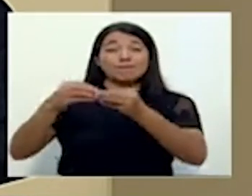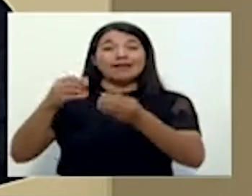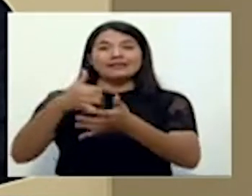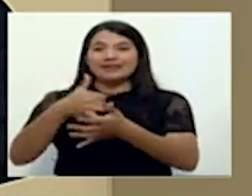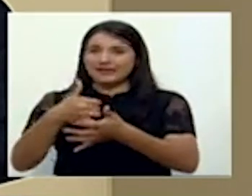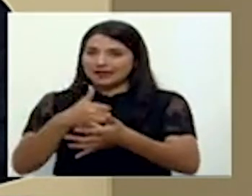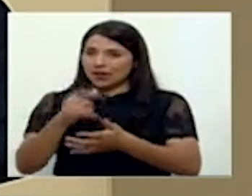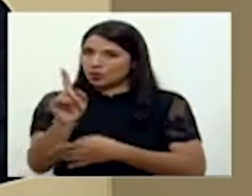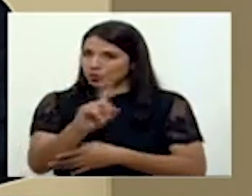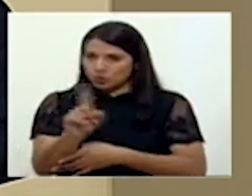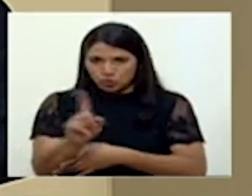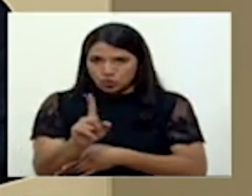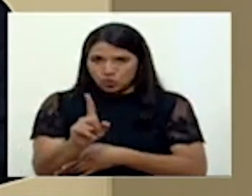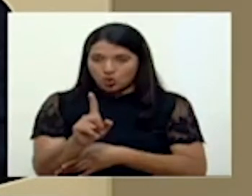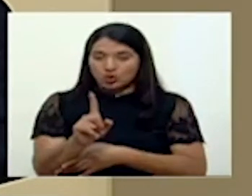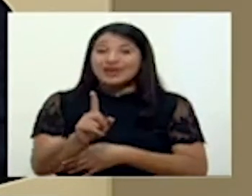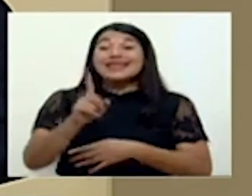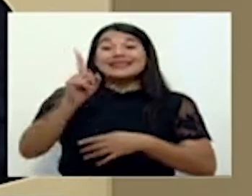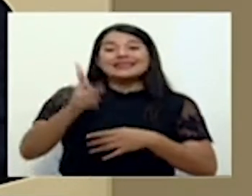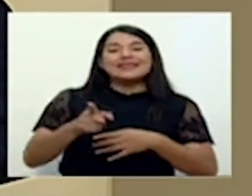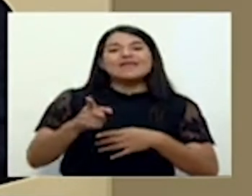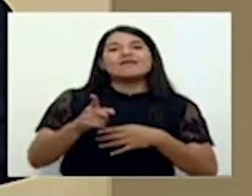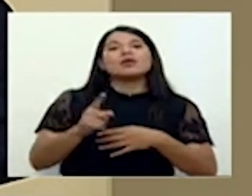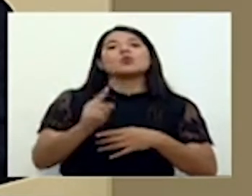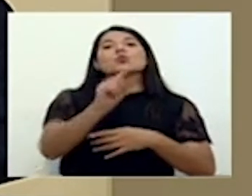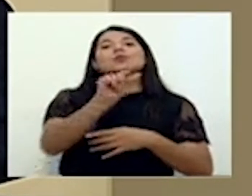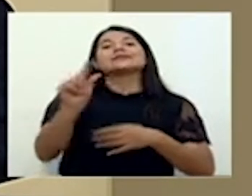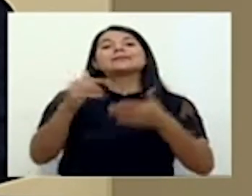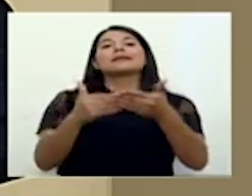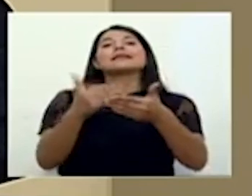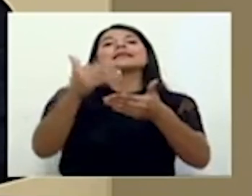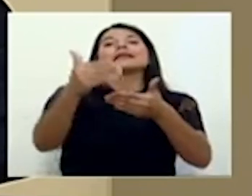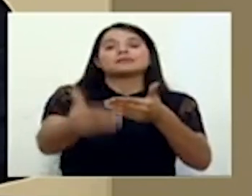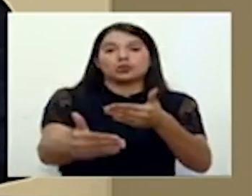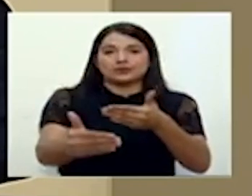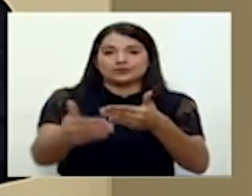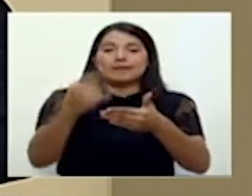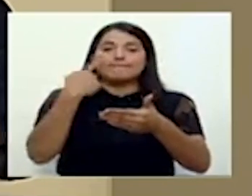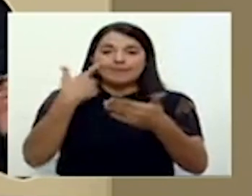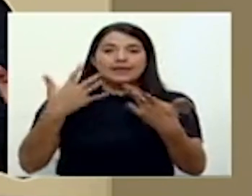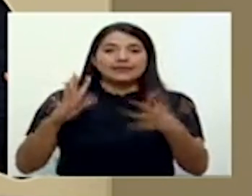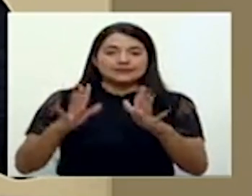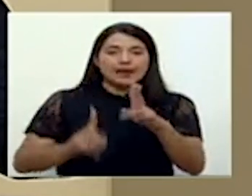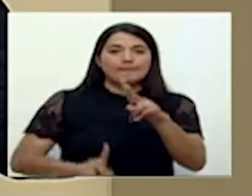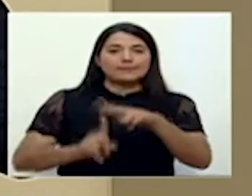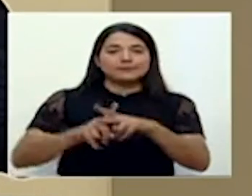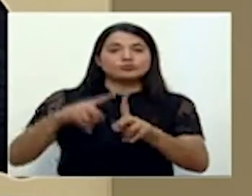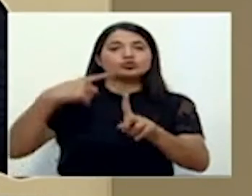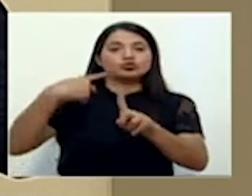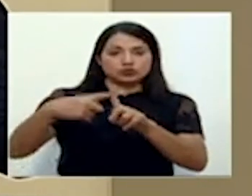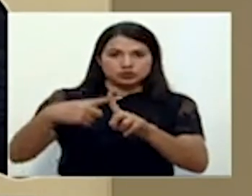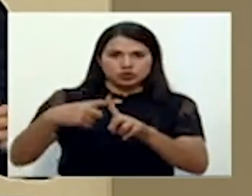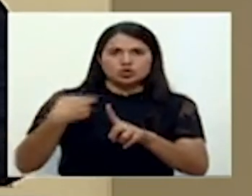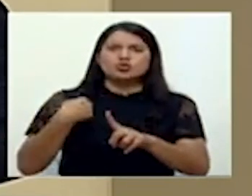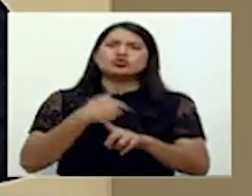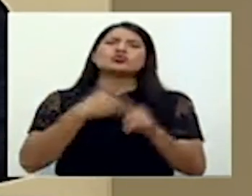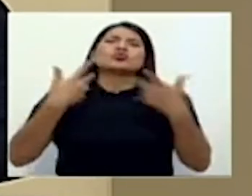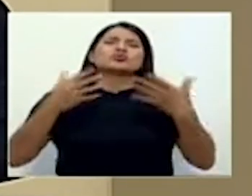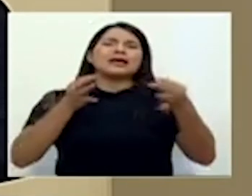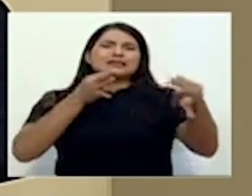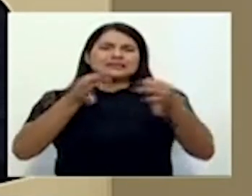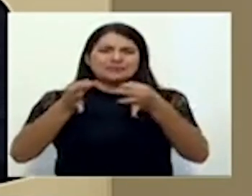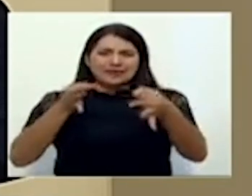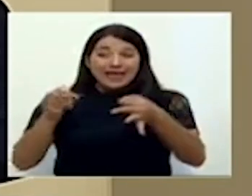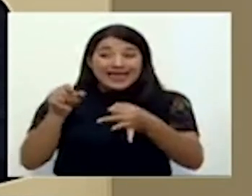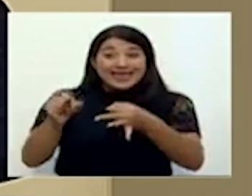más de una semana para que empiecen a hacerse positivas y ya hemos dicho que existe una amplia gama de calidades en